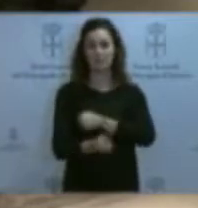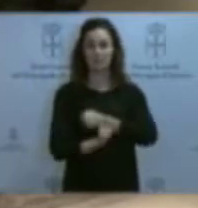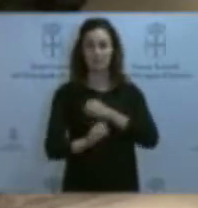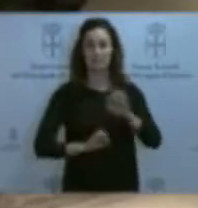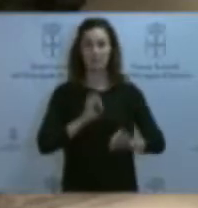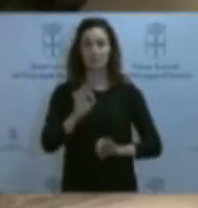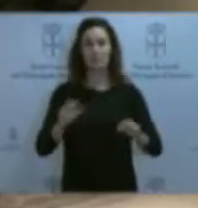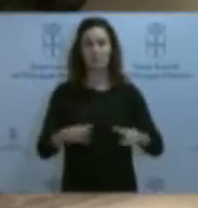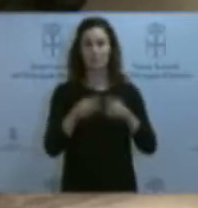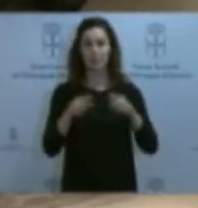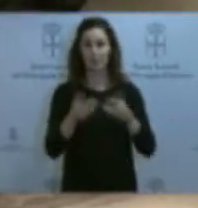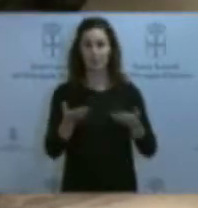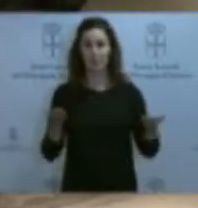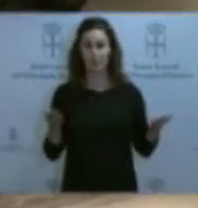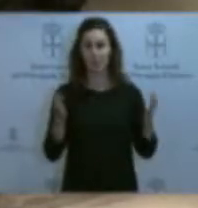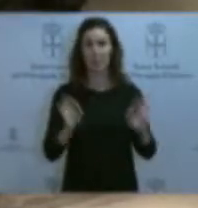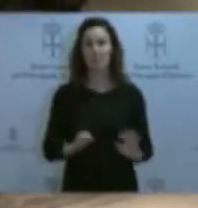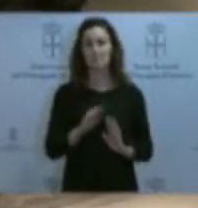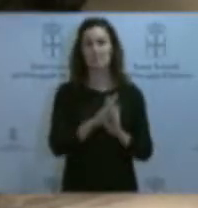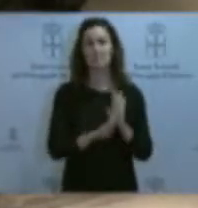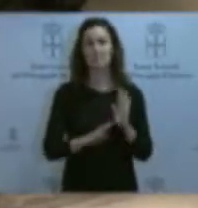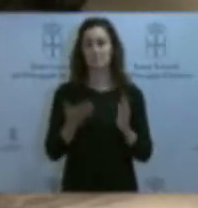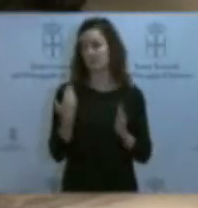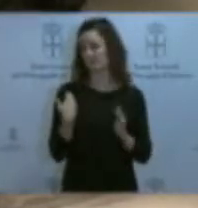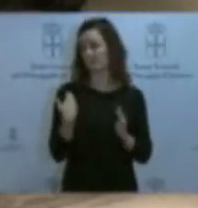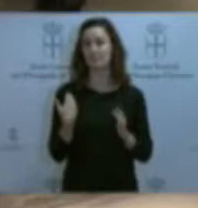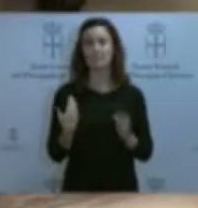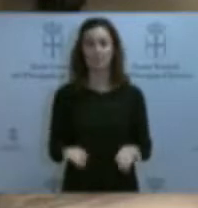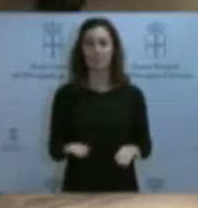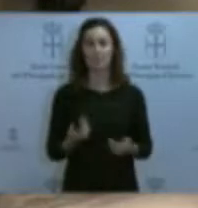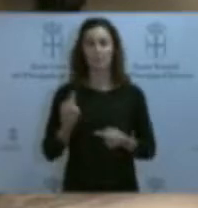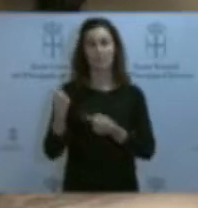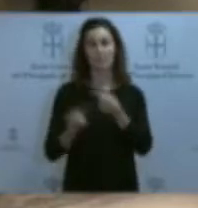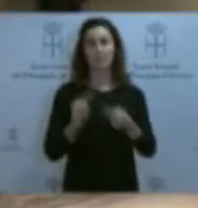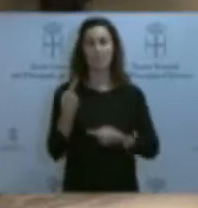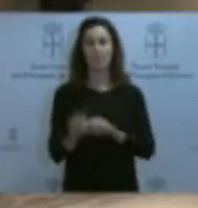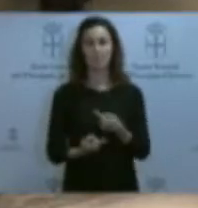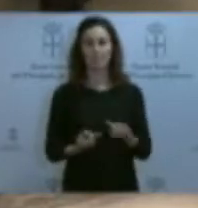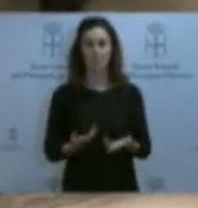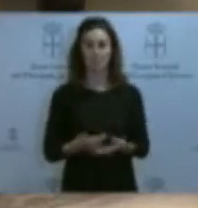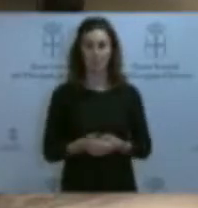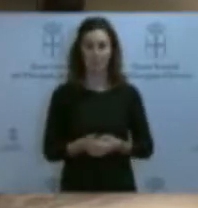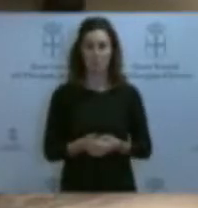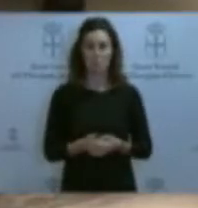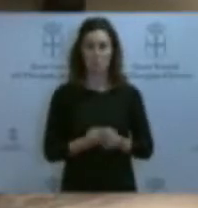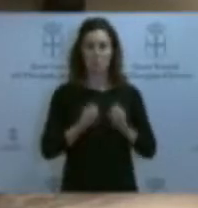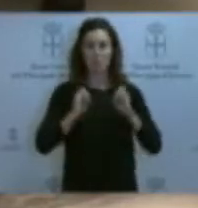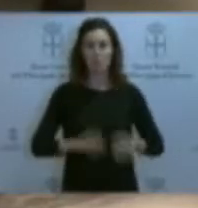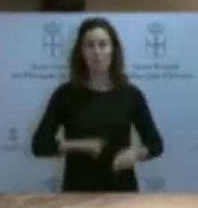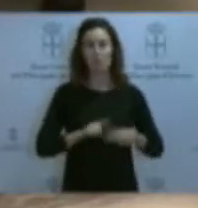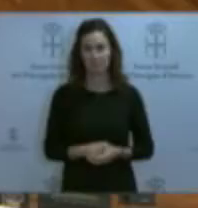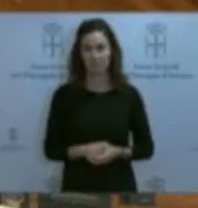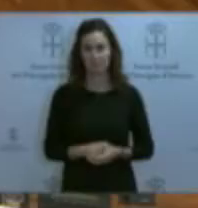para la sociedad. Estas son las medidas recientemente adoptadas como consecuencia de las dos dimisiones señaladas.